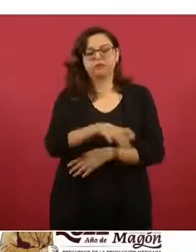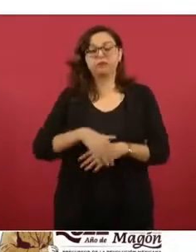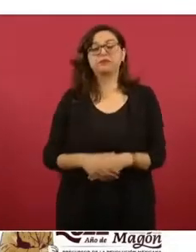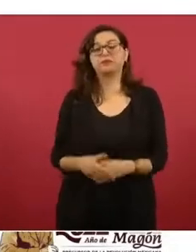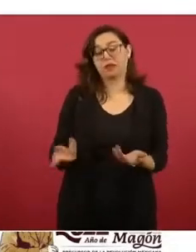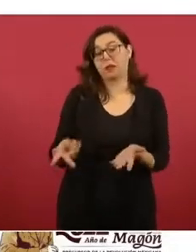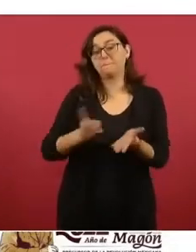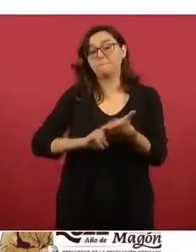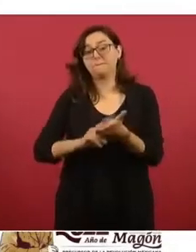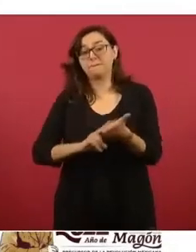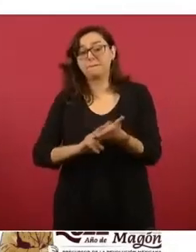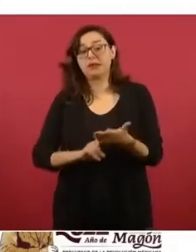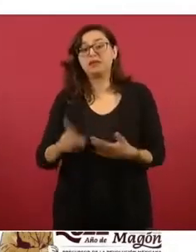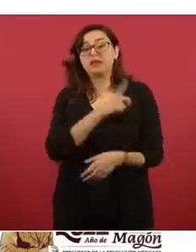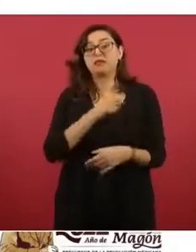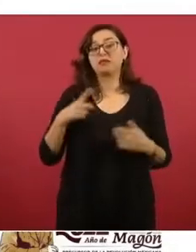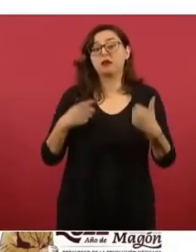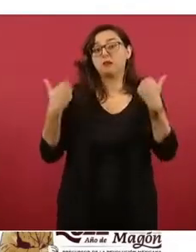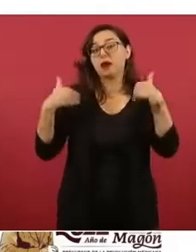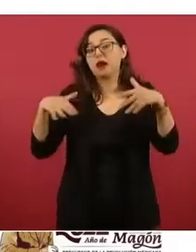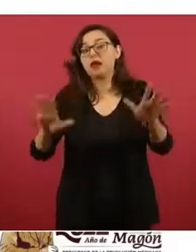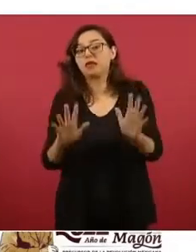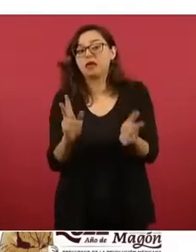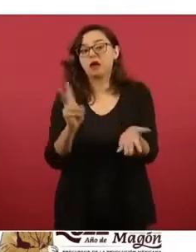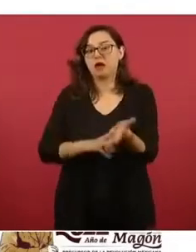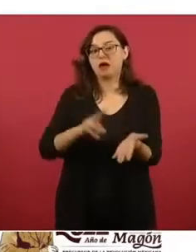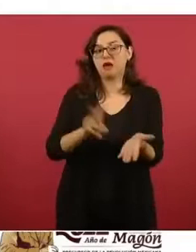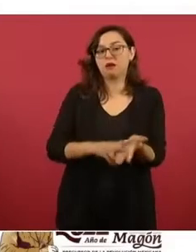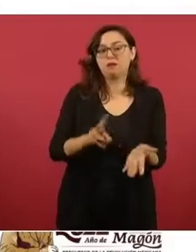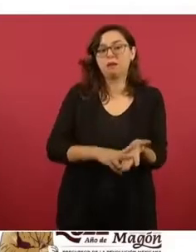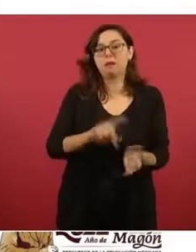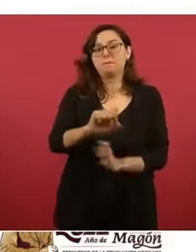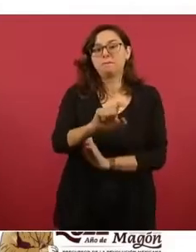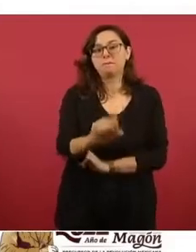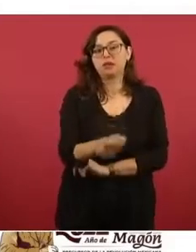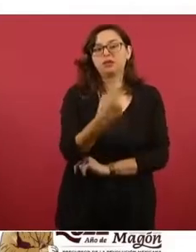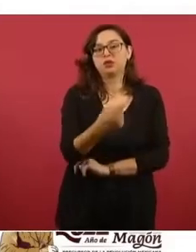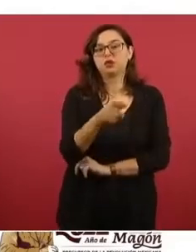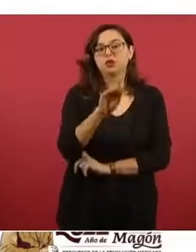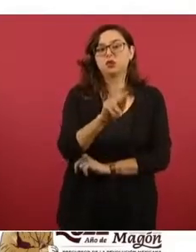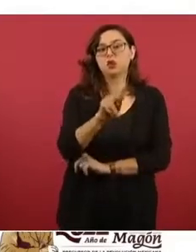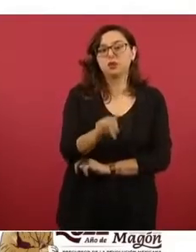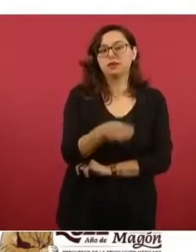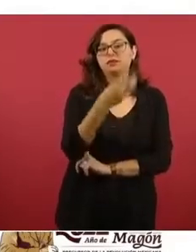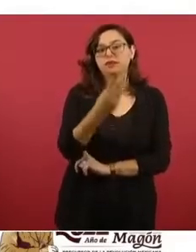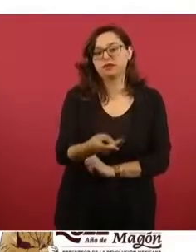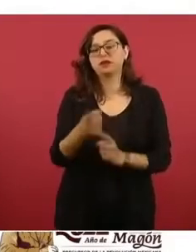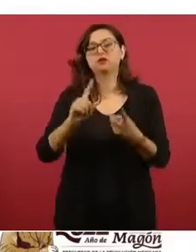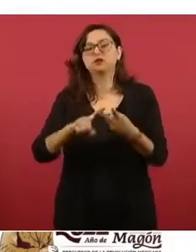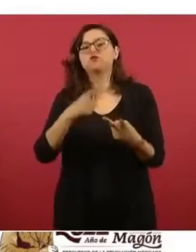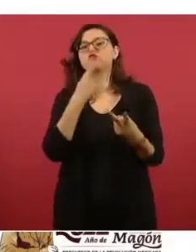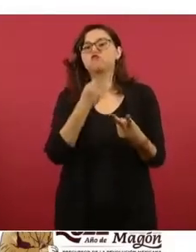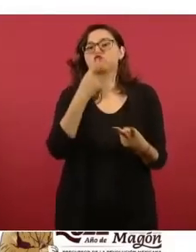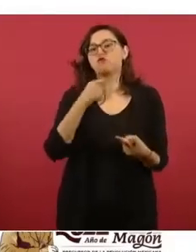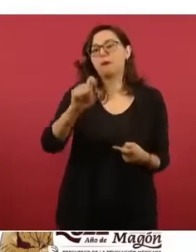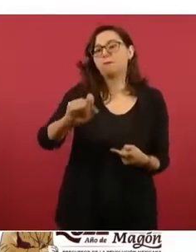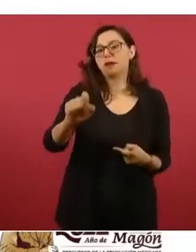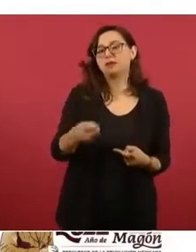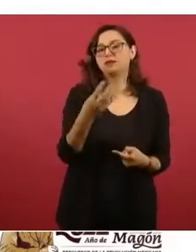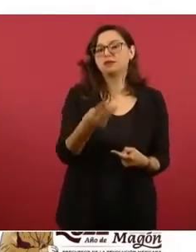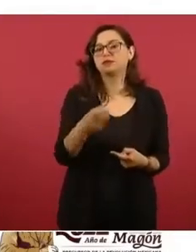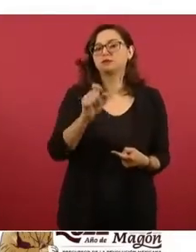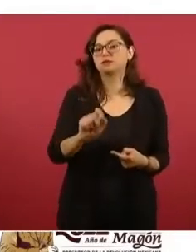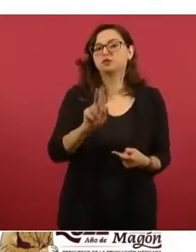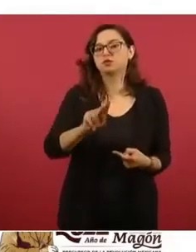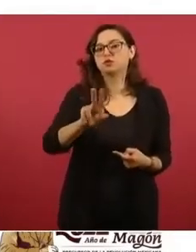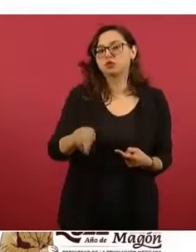promedio de la Premium en el país, 23 pesos con 84 centavos y el promedio del diésel, 23 pesos con 23